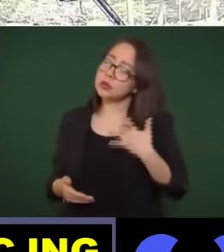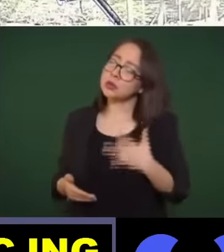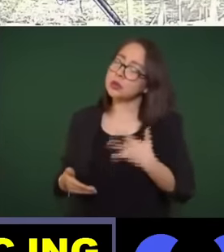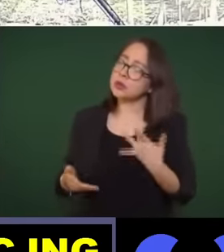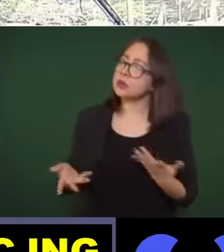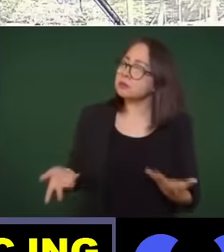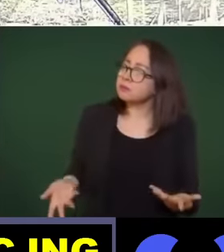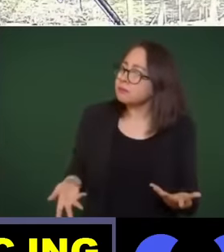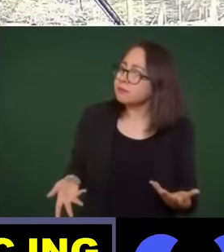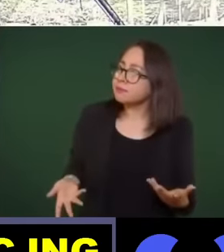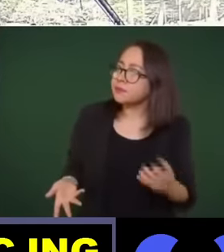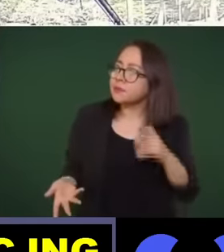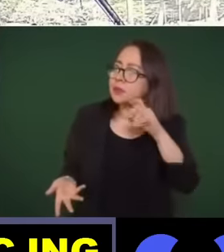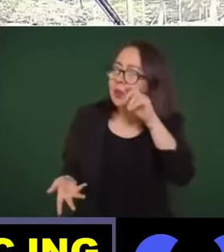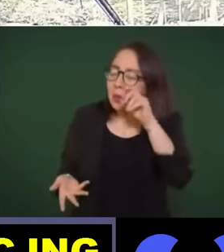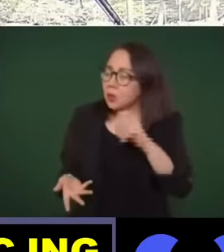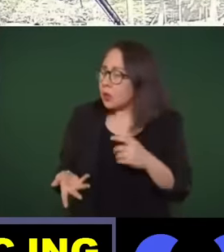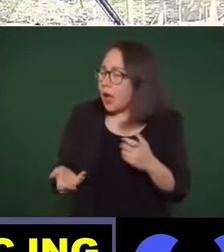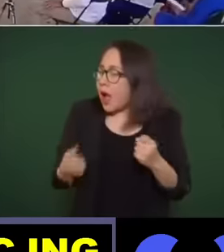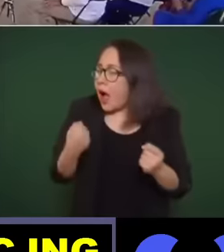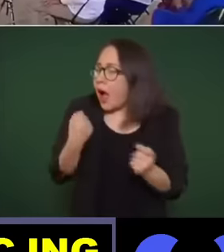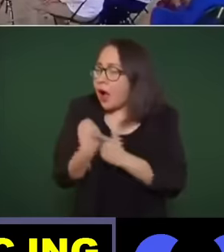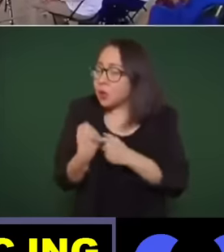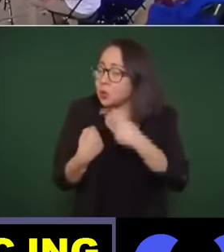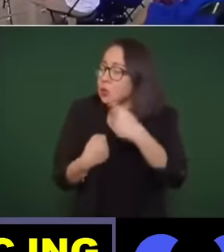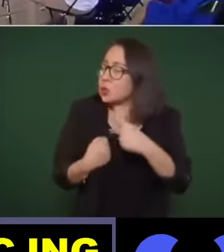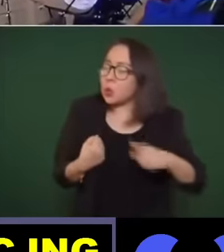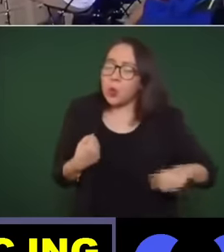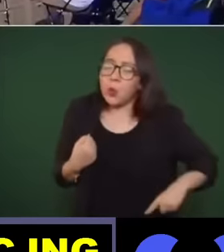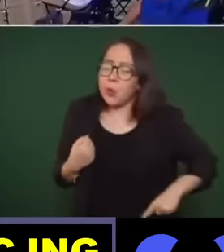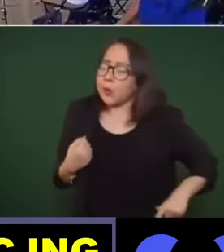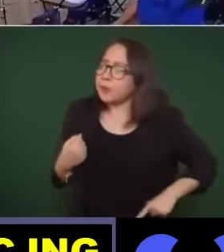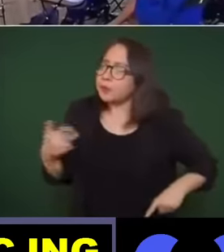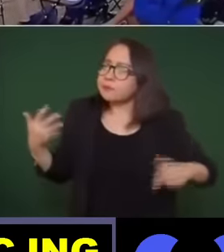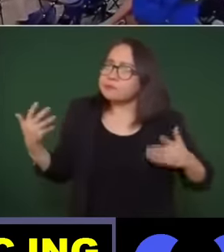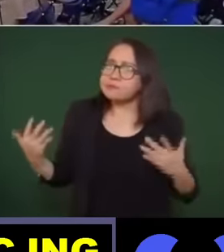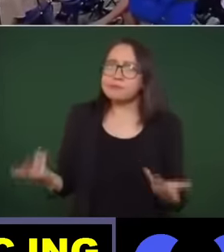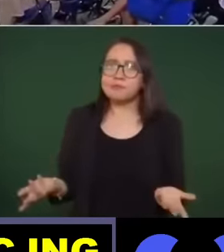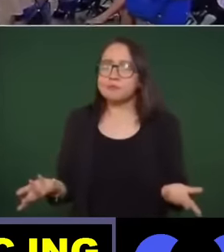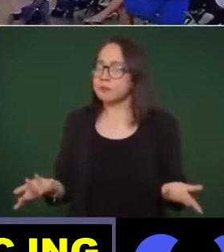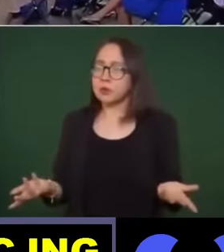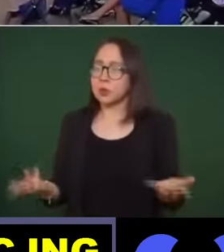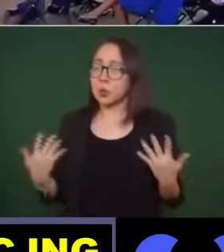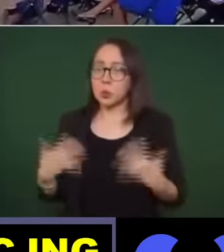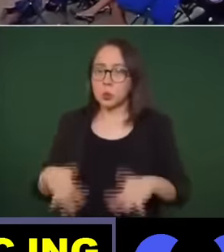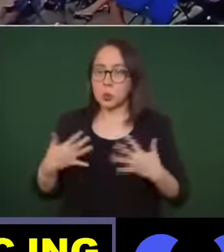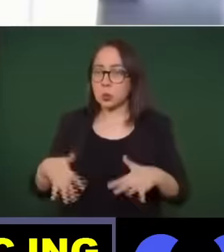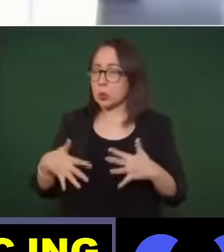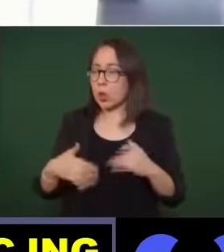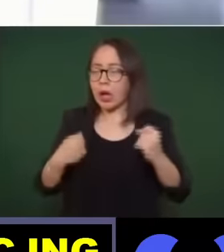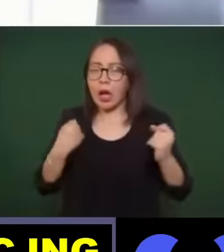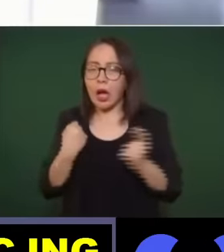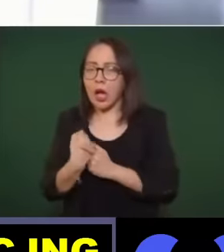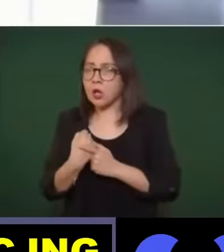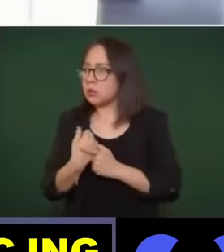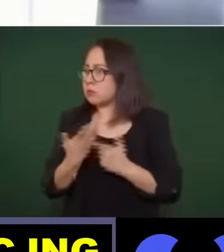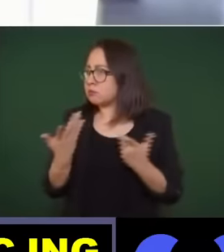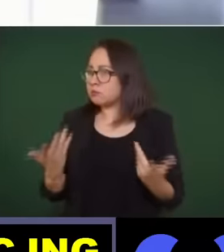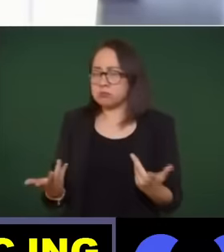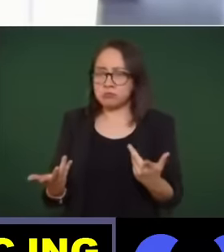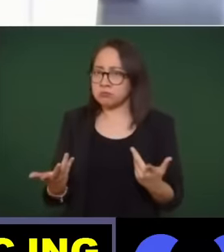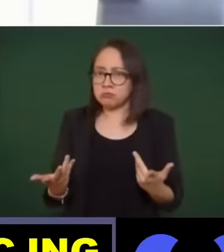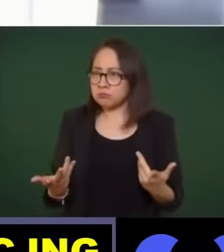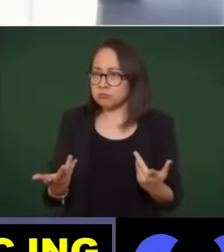ha sido ese hito de su gobierno que se ha realizado alguna promulgación